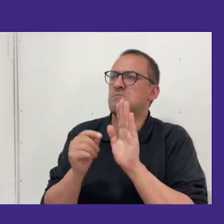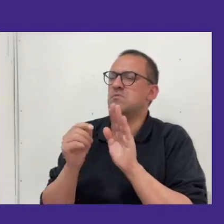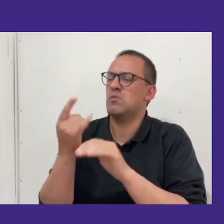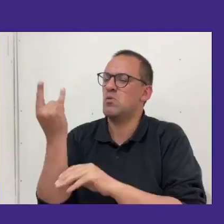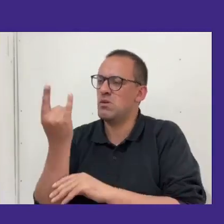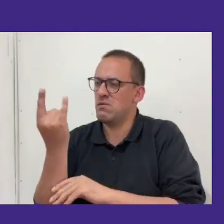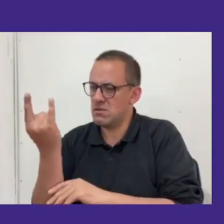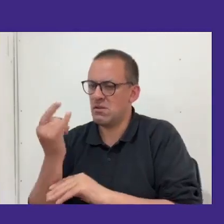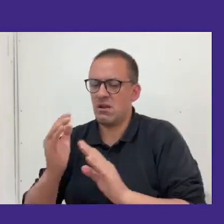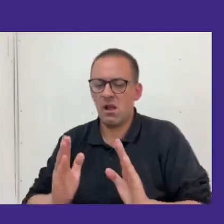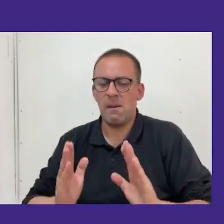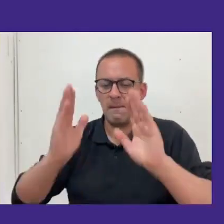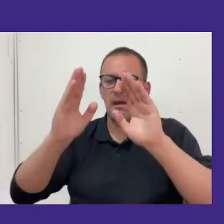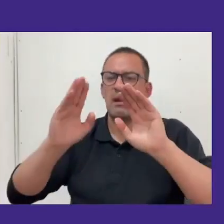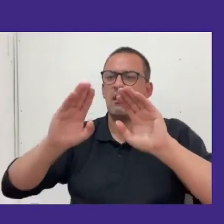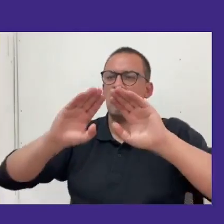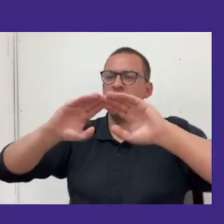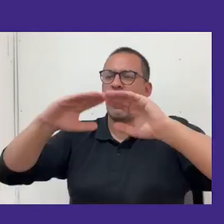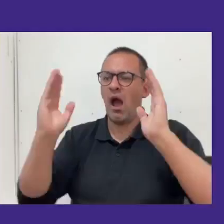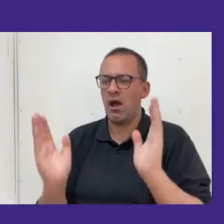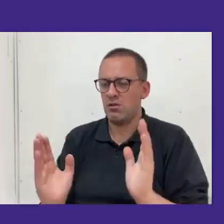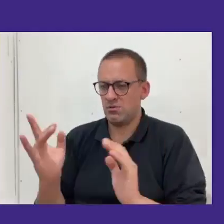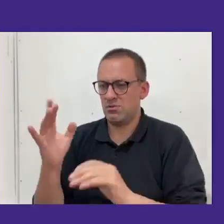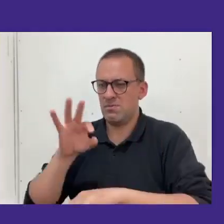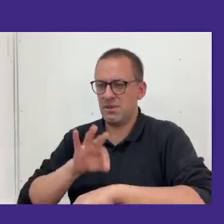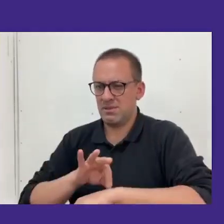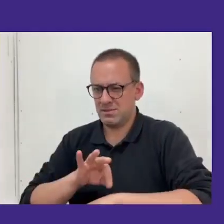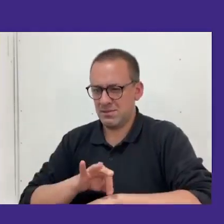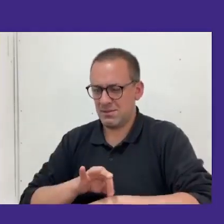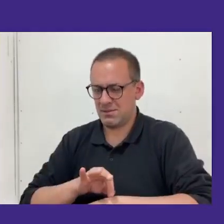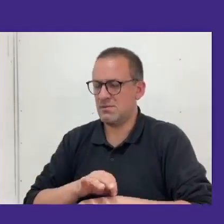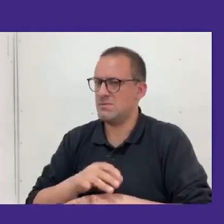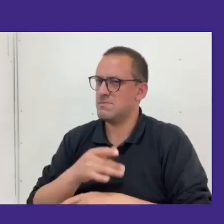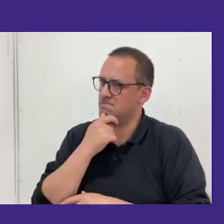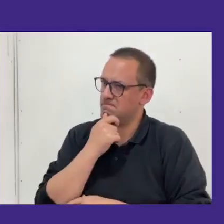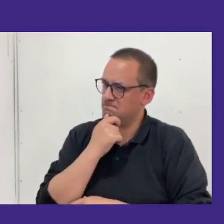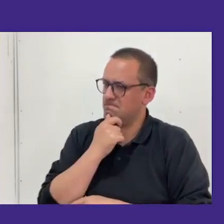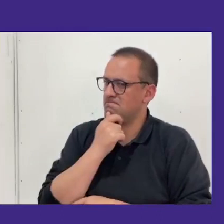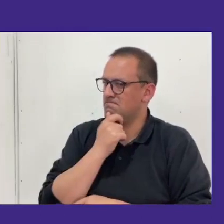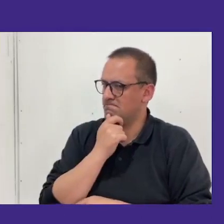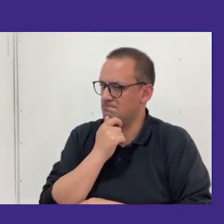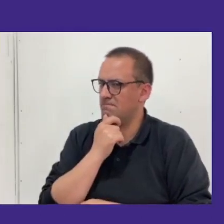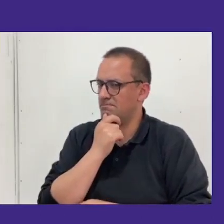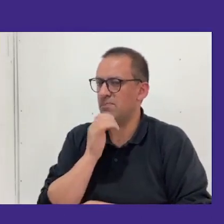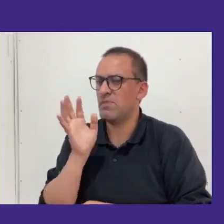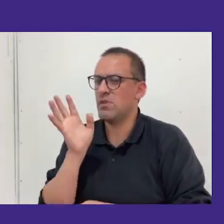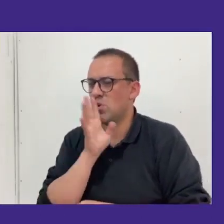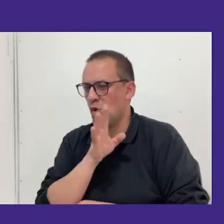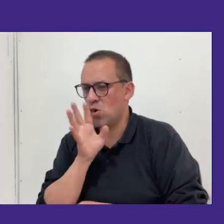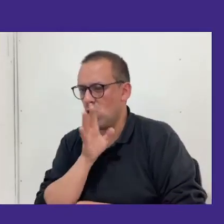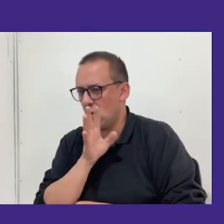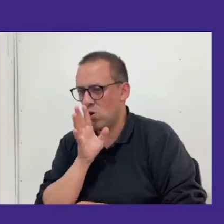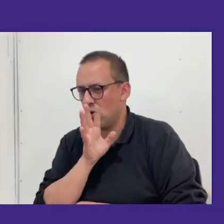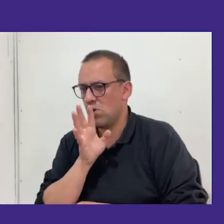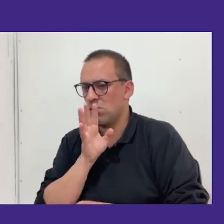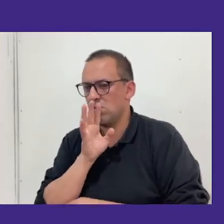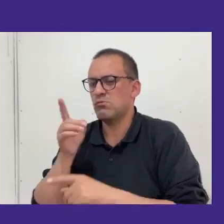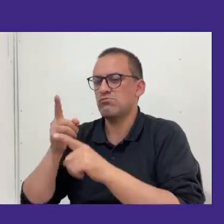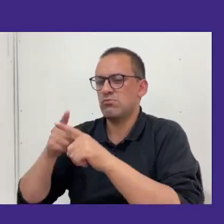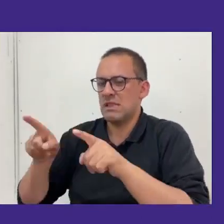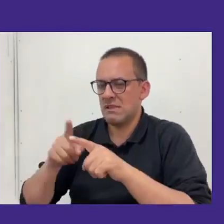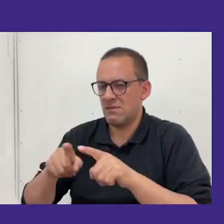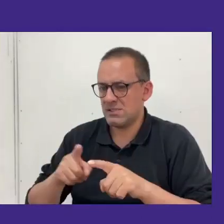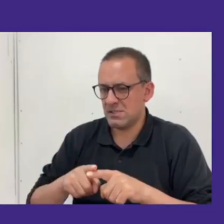campanil, del arco, o de algo representativo de nuestra universidad, pero con hartos colores para representar la diversidad.